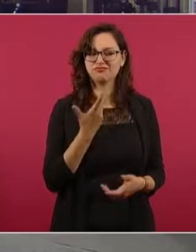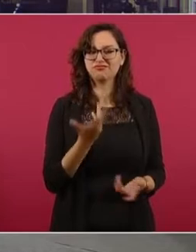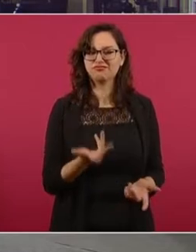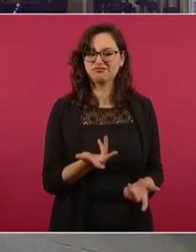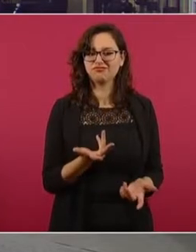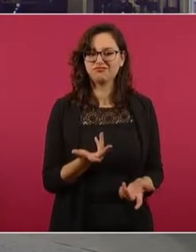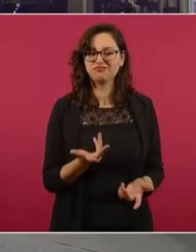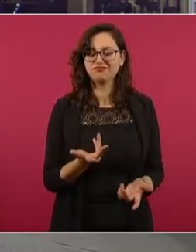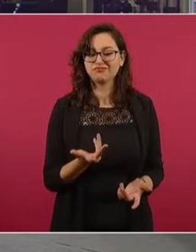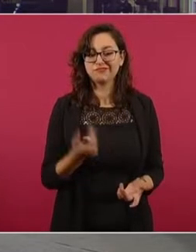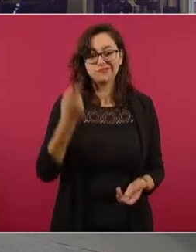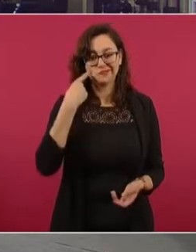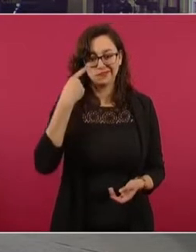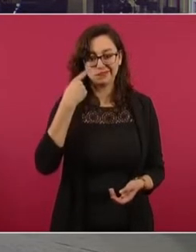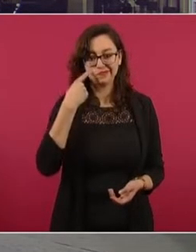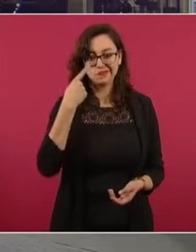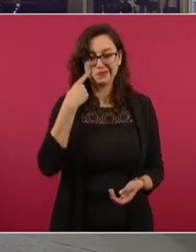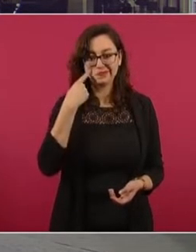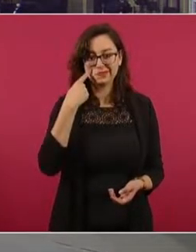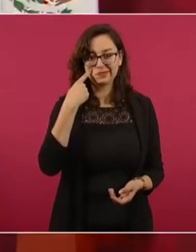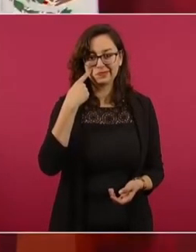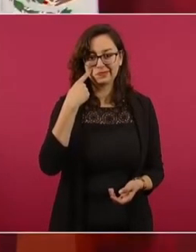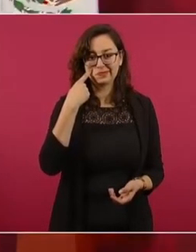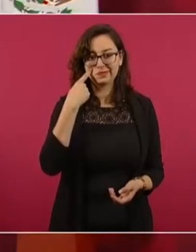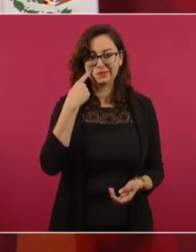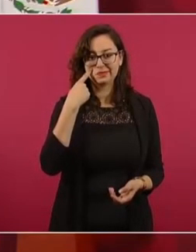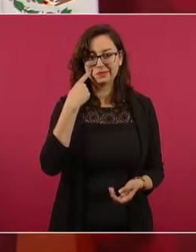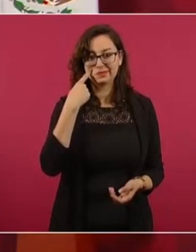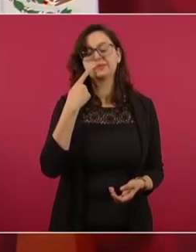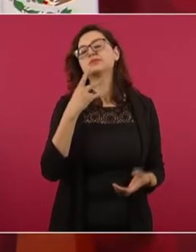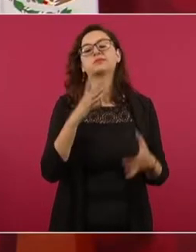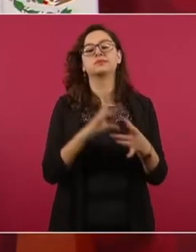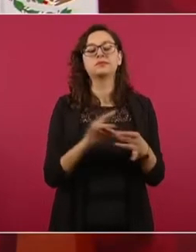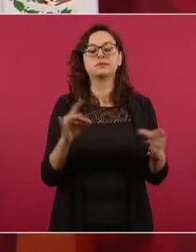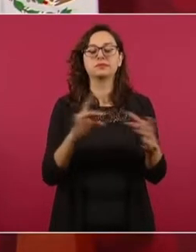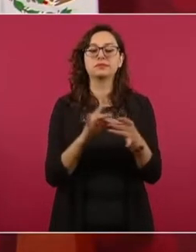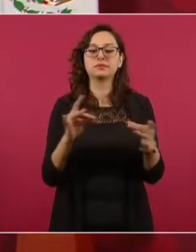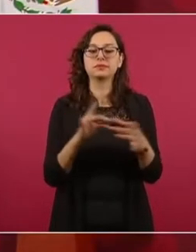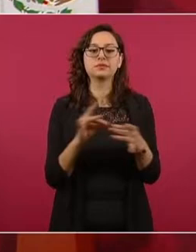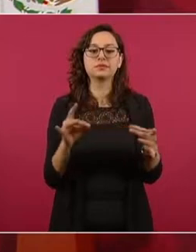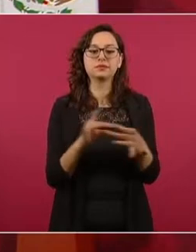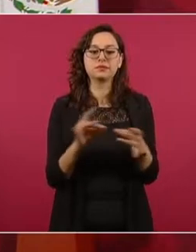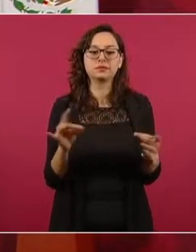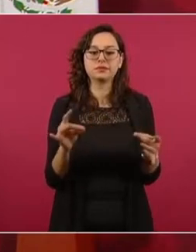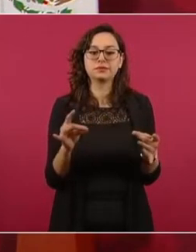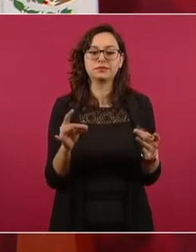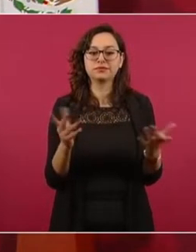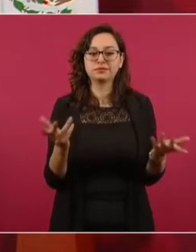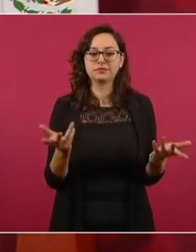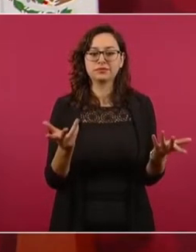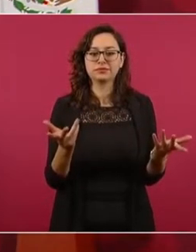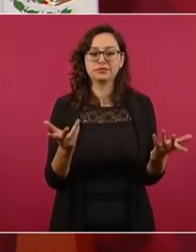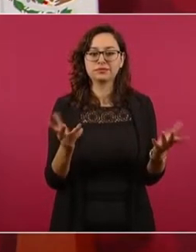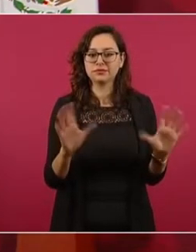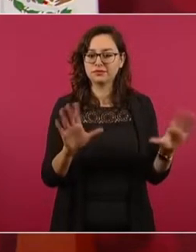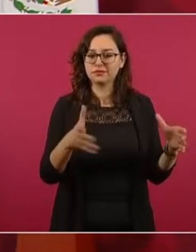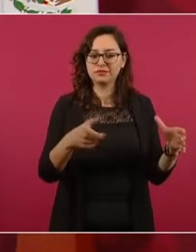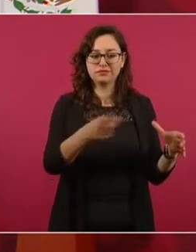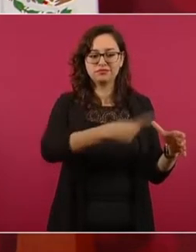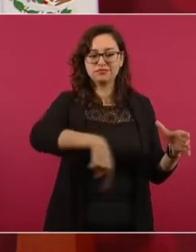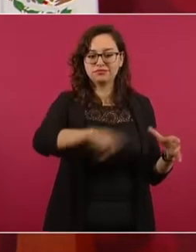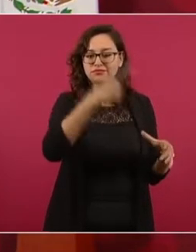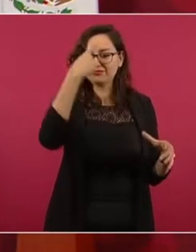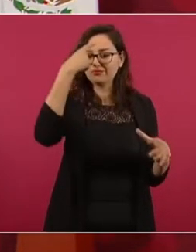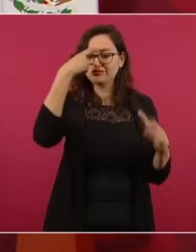lo que es el pensamiento conservador